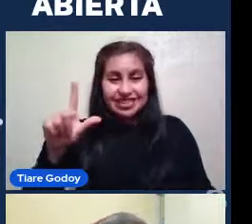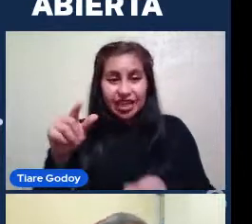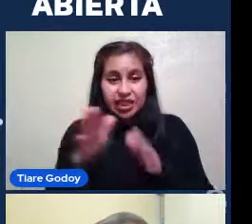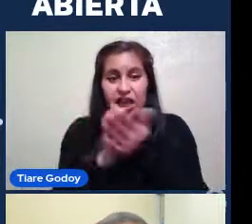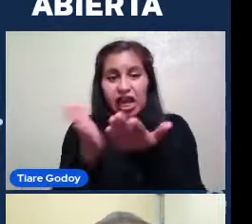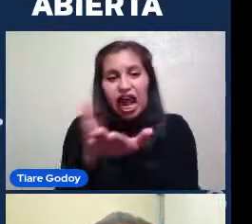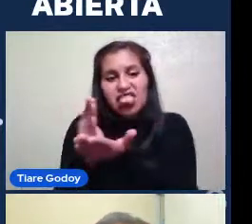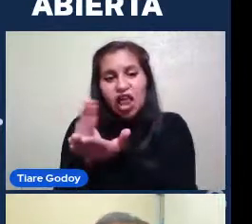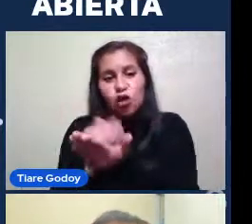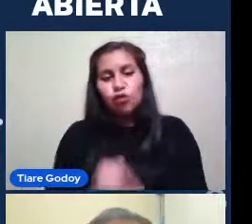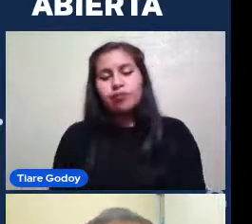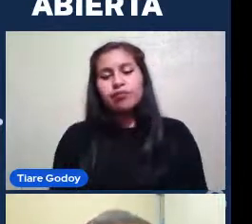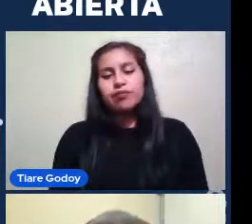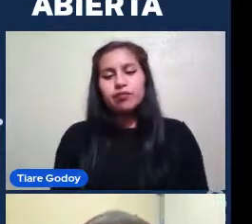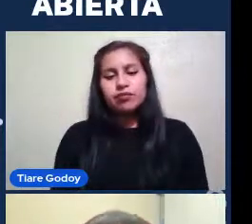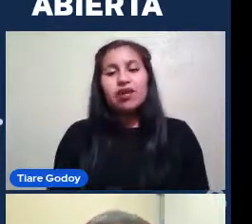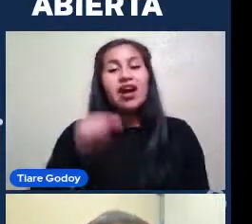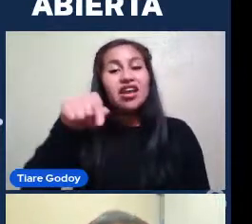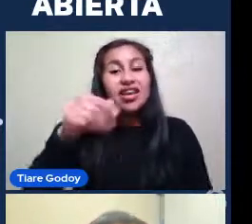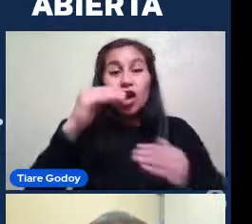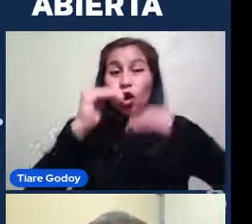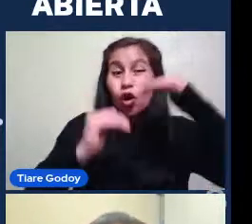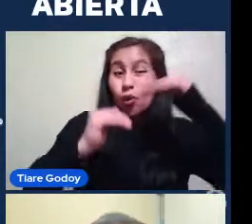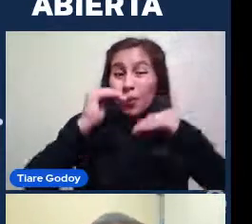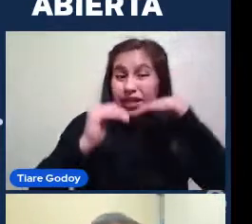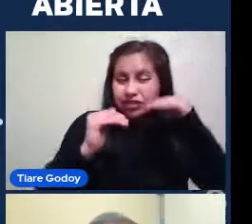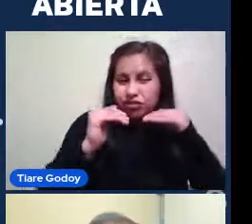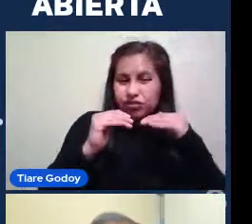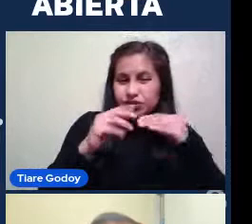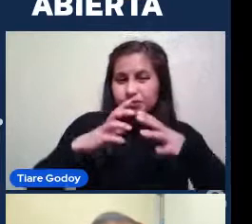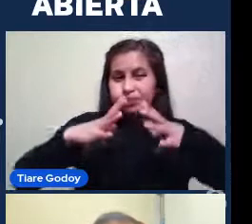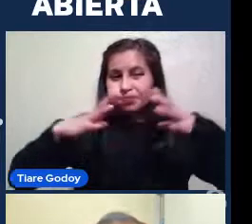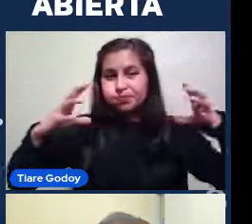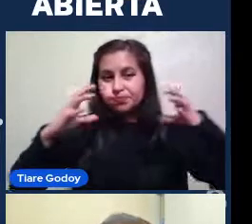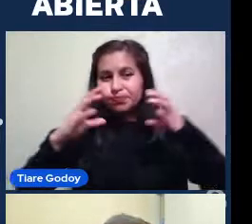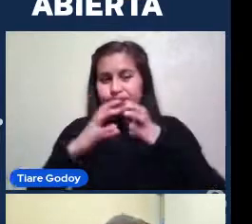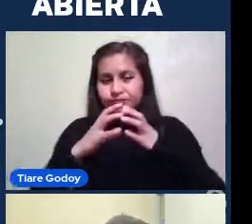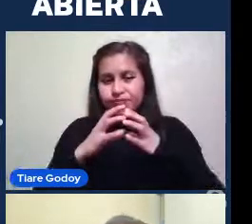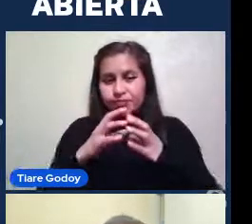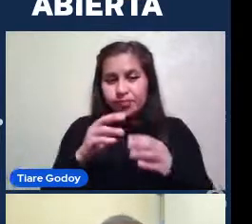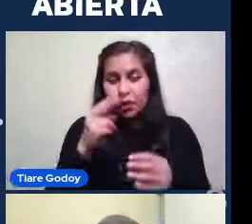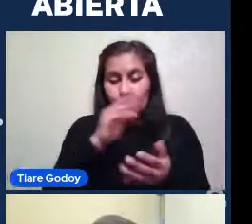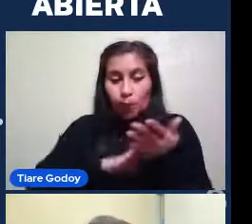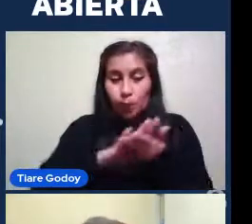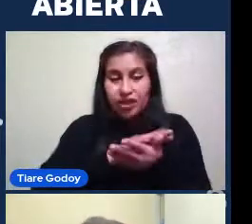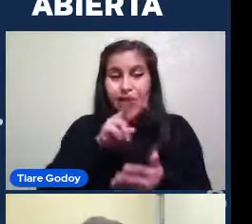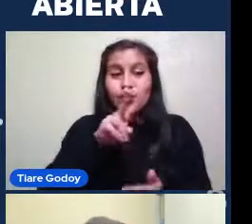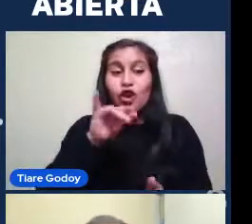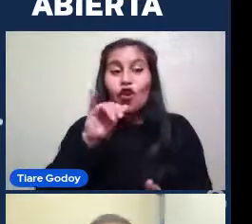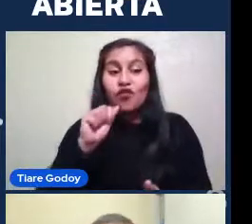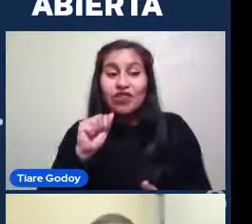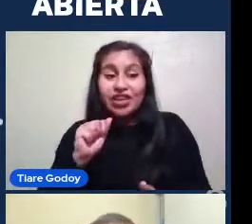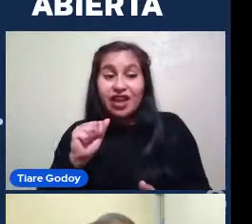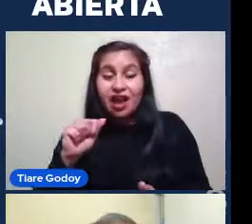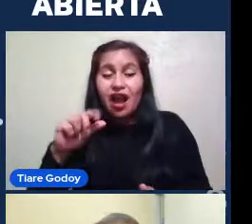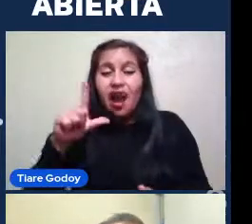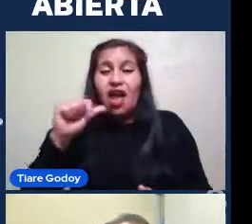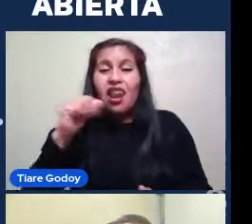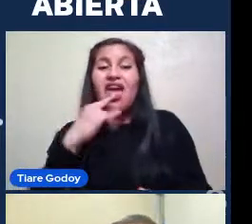Y aquí está La comparación De tamaños Bien La Vía Láctea Con un tamaño Aproximado De su disco De 100.000 años luz